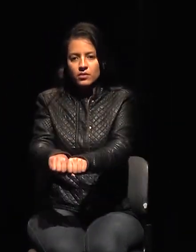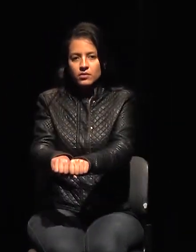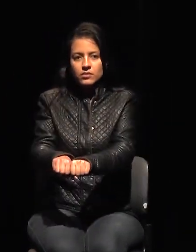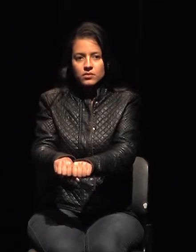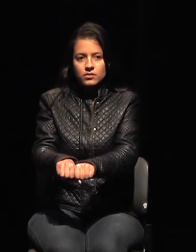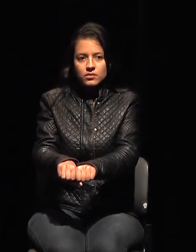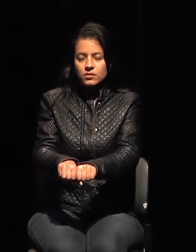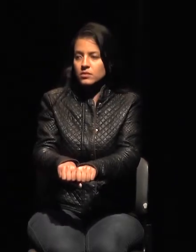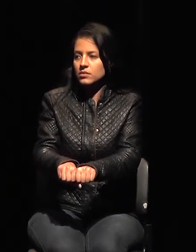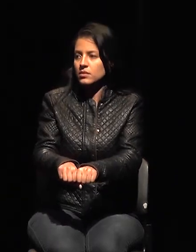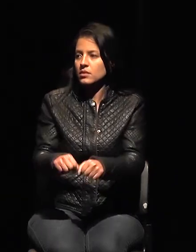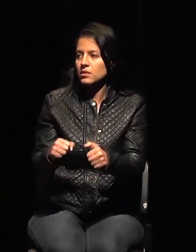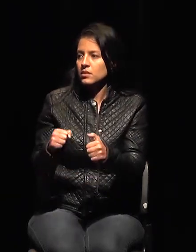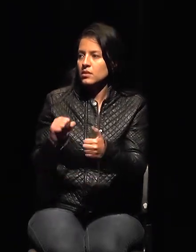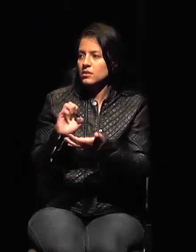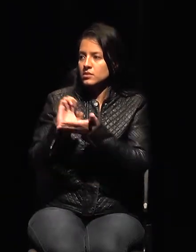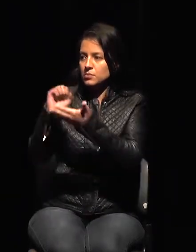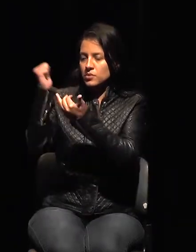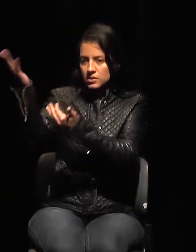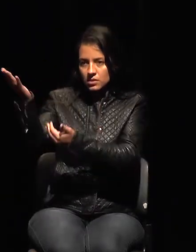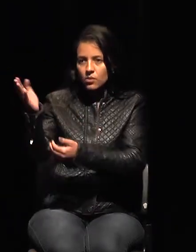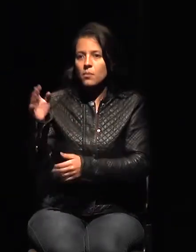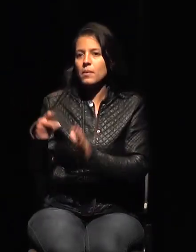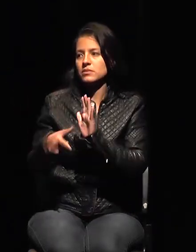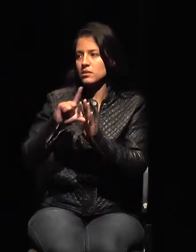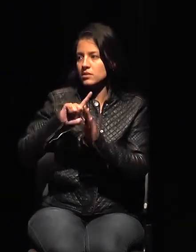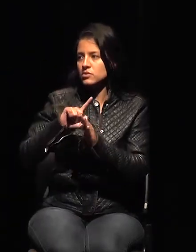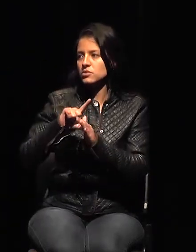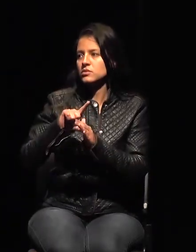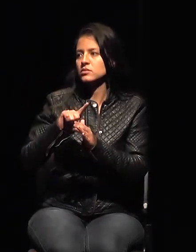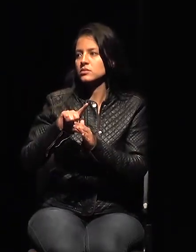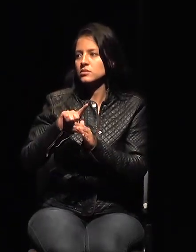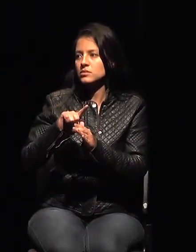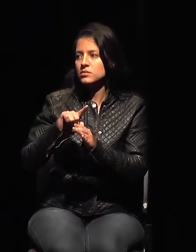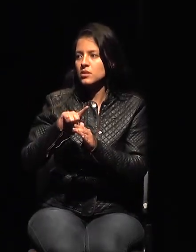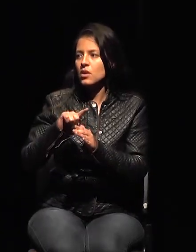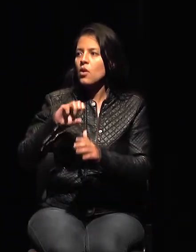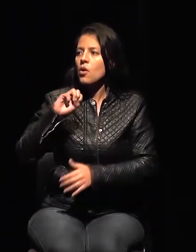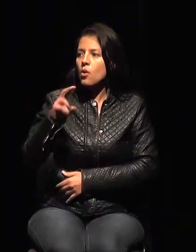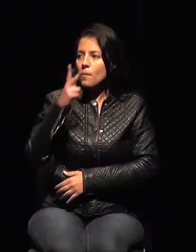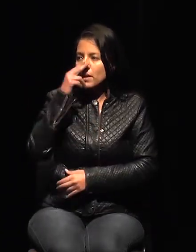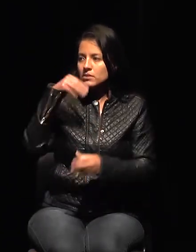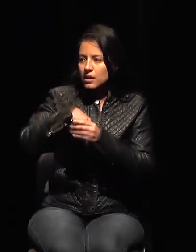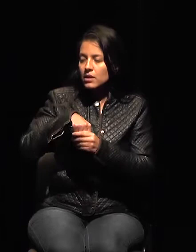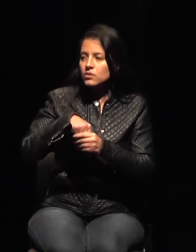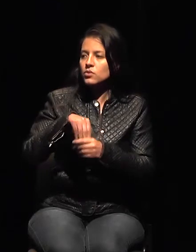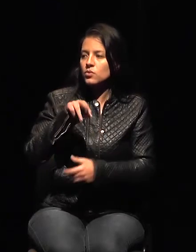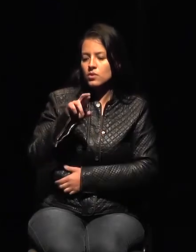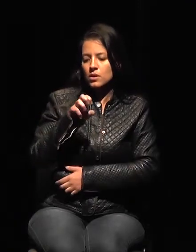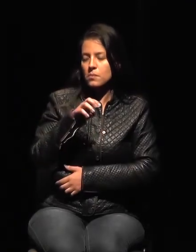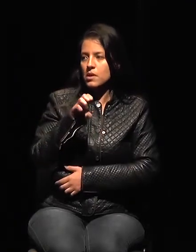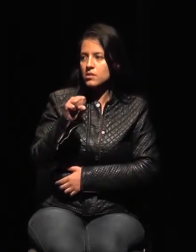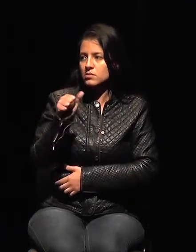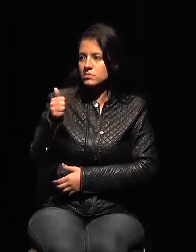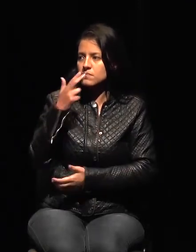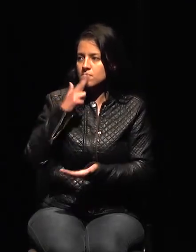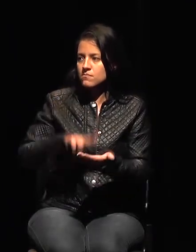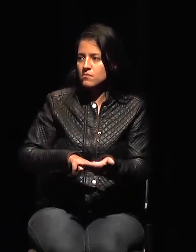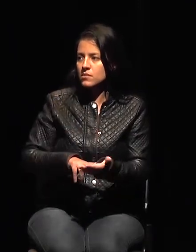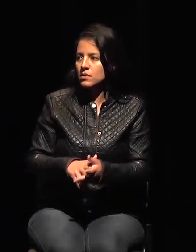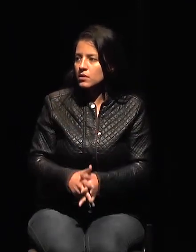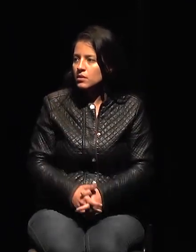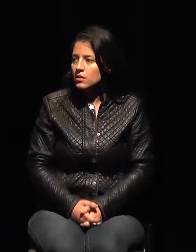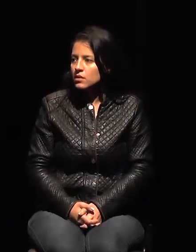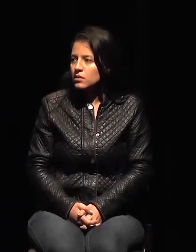antes de llegar en la remesa, fuera del tránsito o dentro de la remesa postal. ¿Dónde fue eso que tiene que ver con tu pregunta? No lo